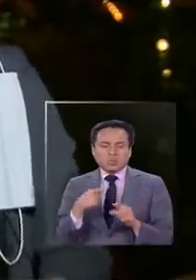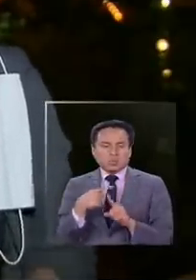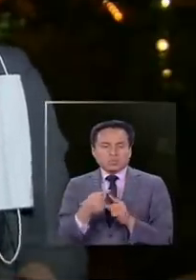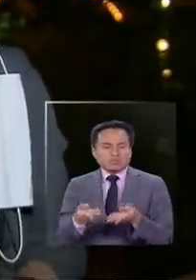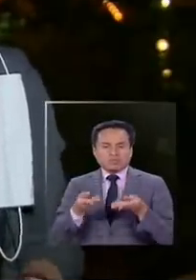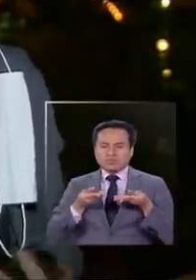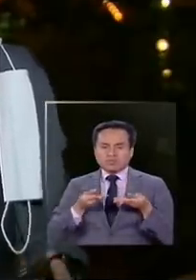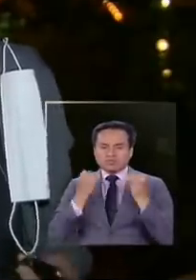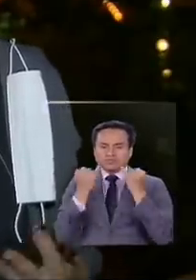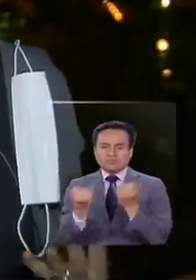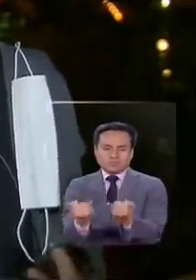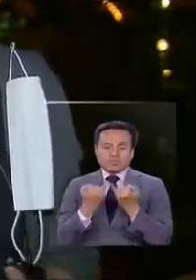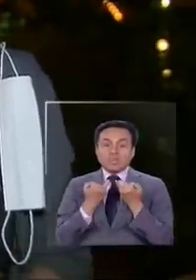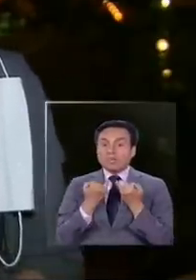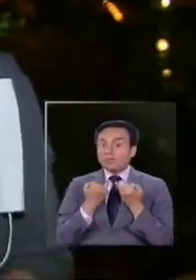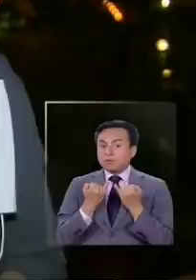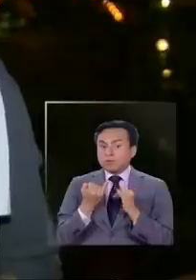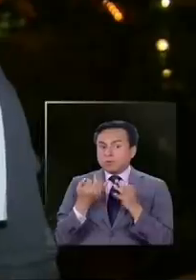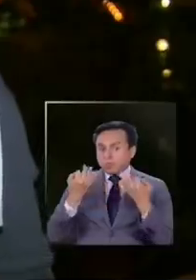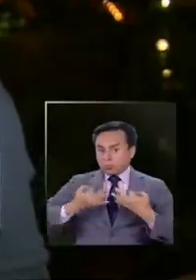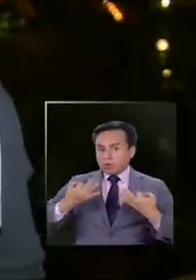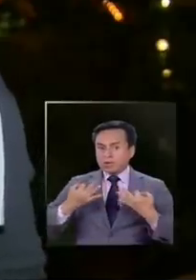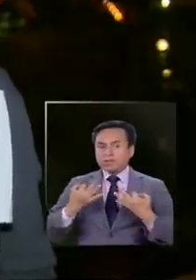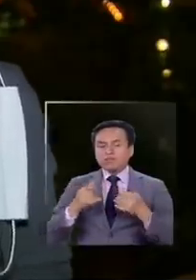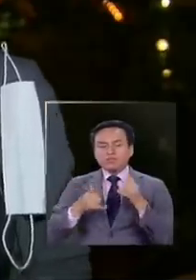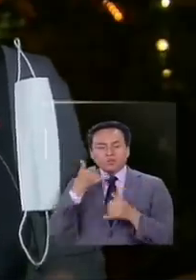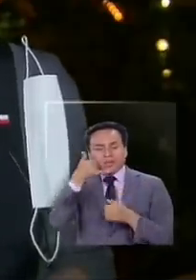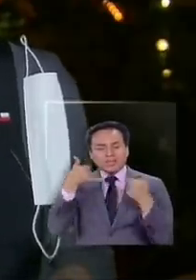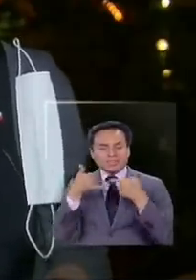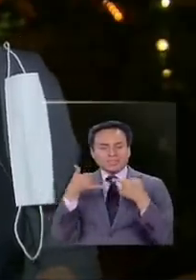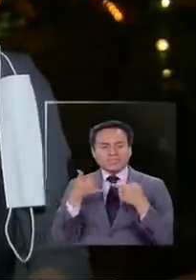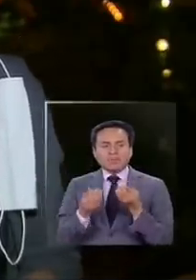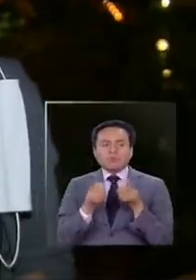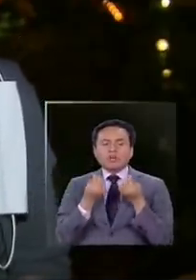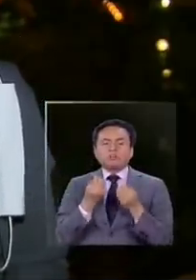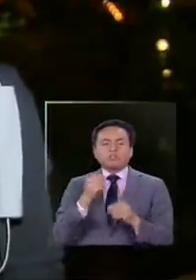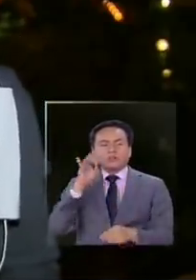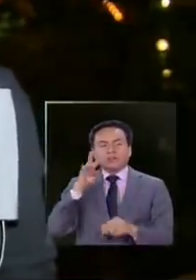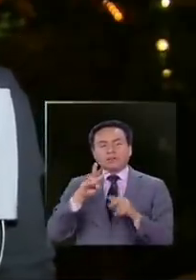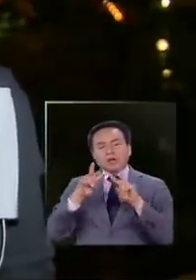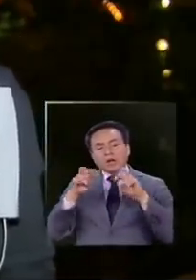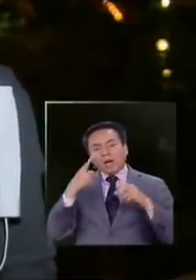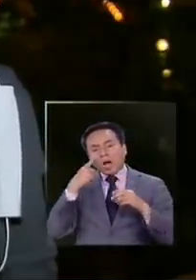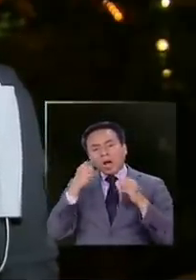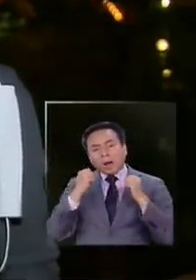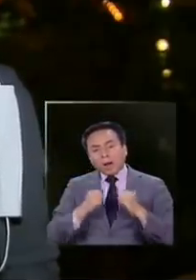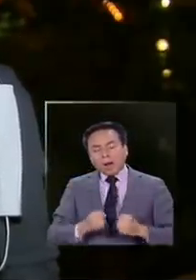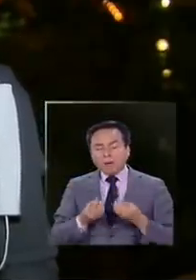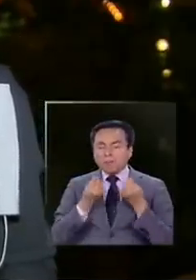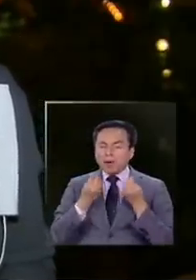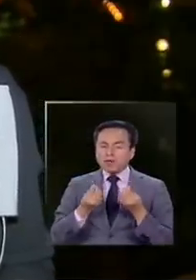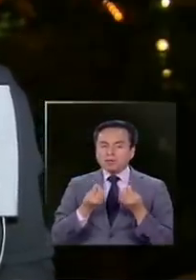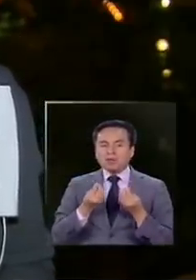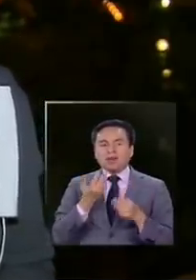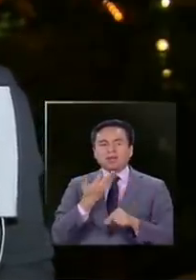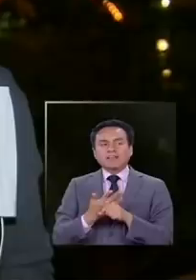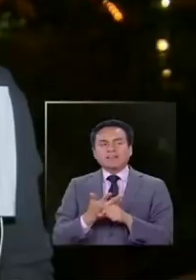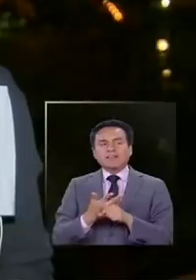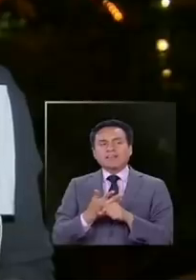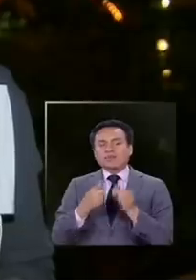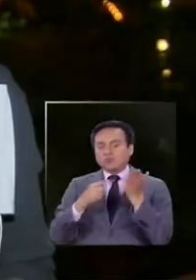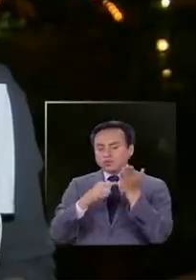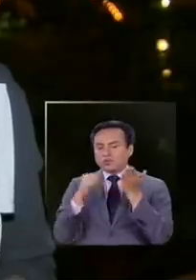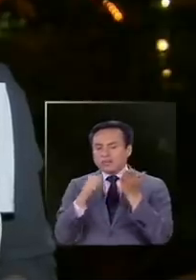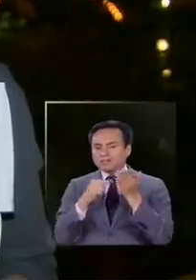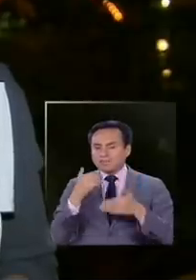información. Es la información pura, digamos, de los celulares. Es bueno saber que se está analizando la posibilidad y que tenemos un recurso todavía